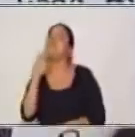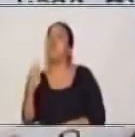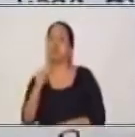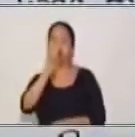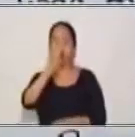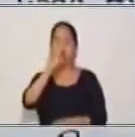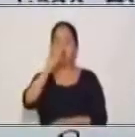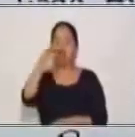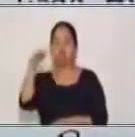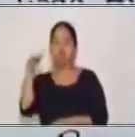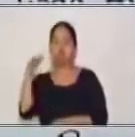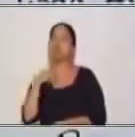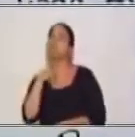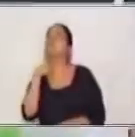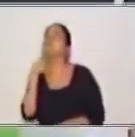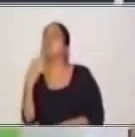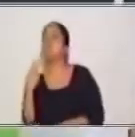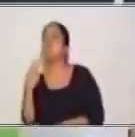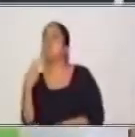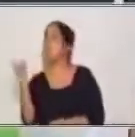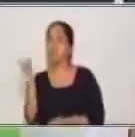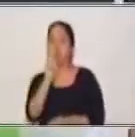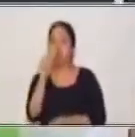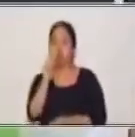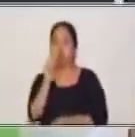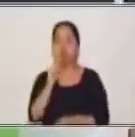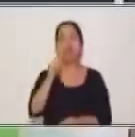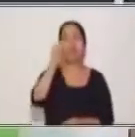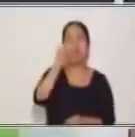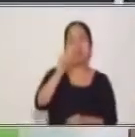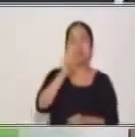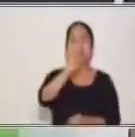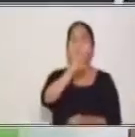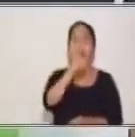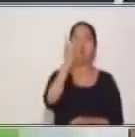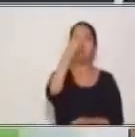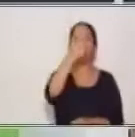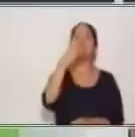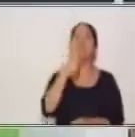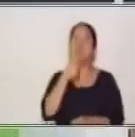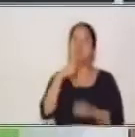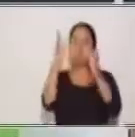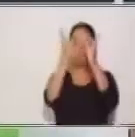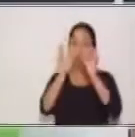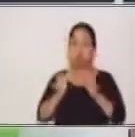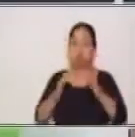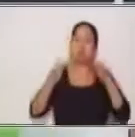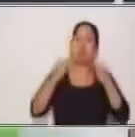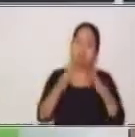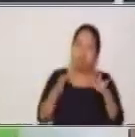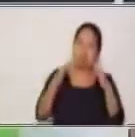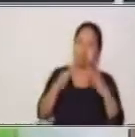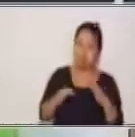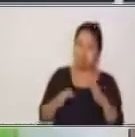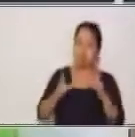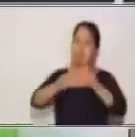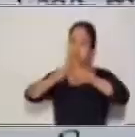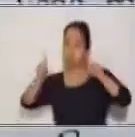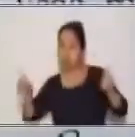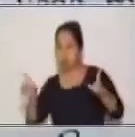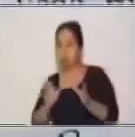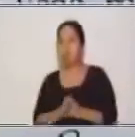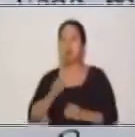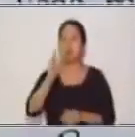forma de tratar a otra persona. Entonces, los verbos que conjuguemos en esta forma de trato siempre deben de ir